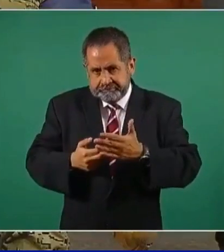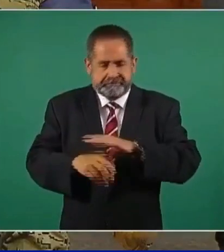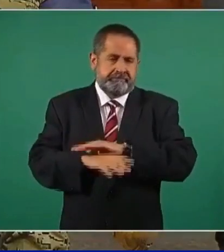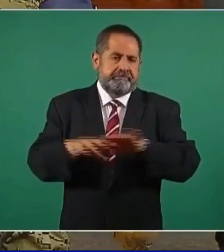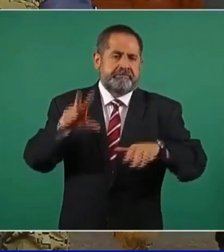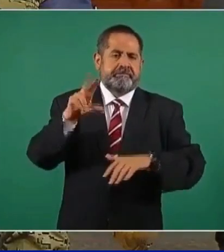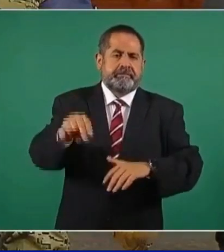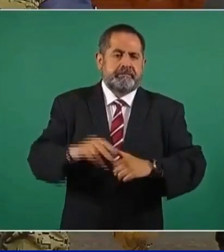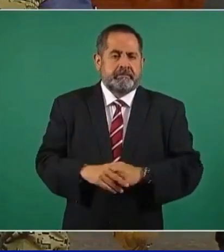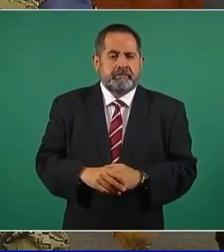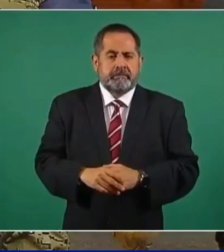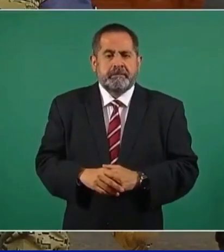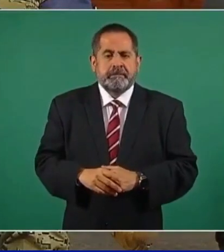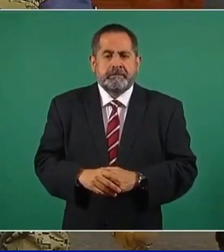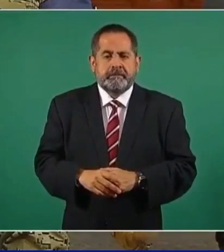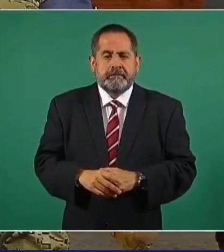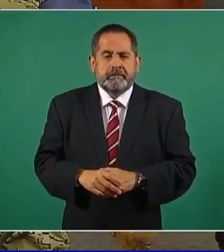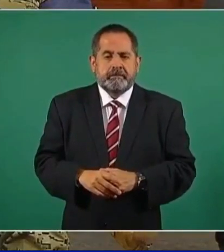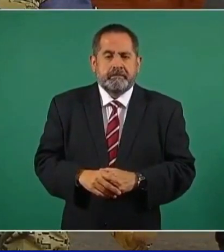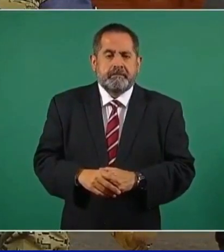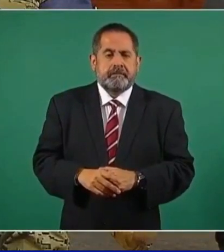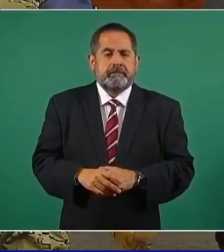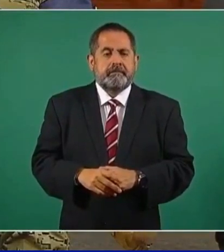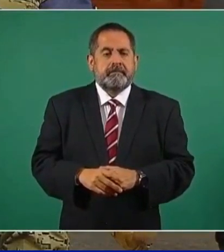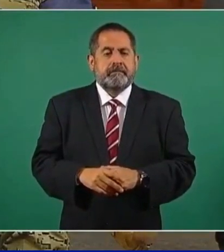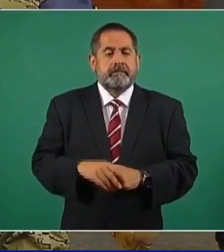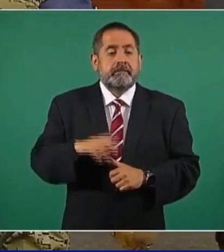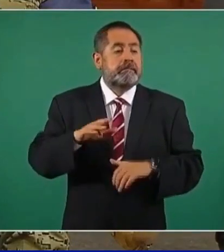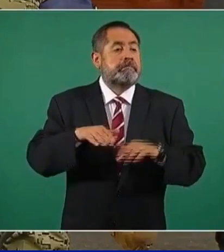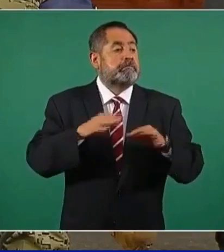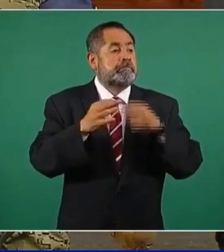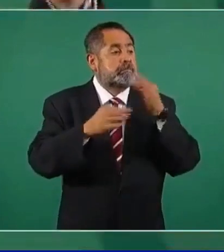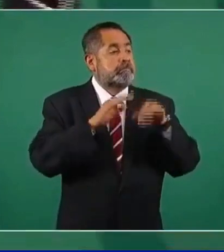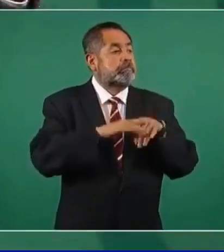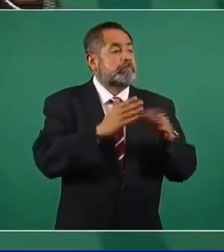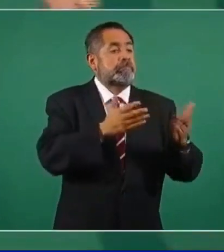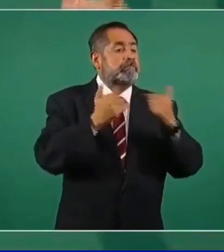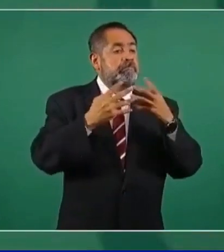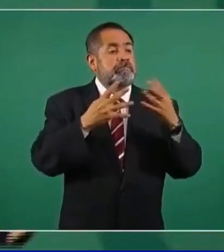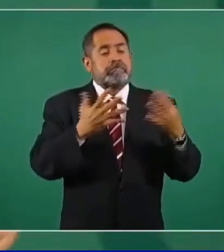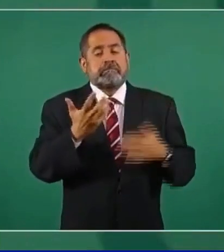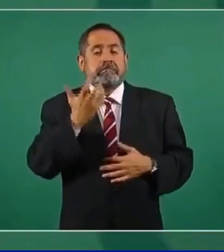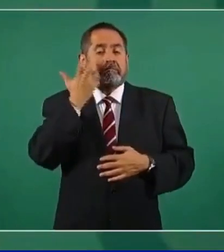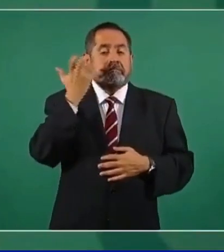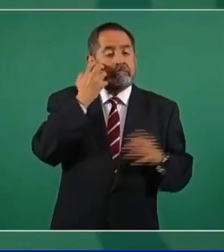Y luego invitamos a los medios y hacemos